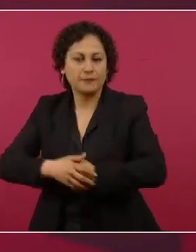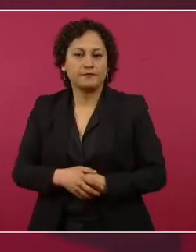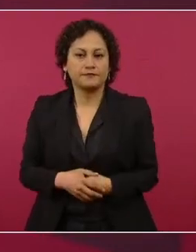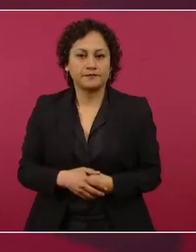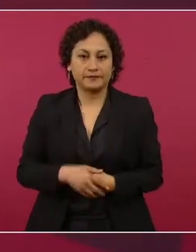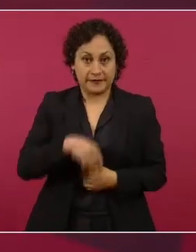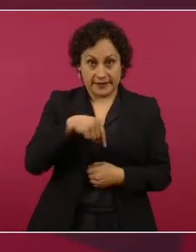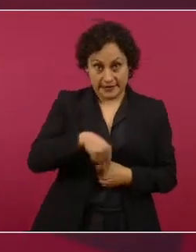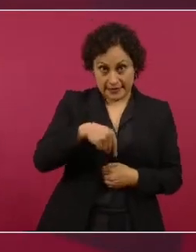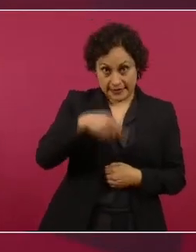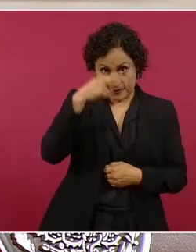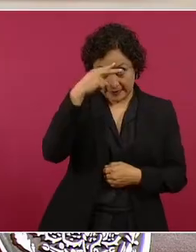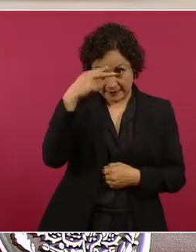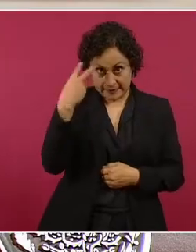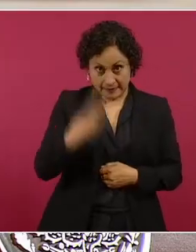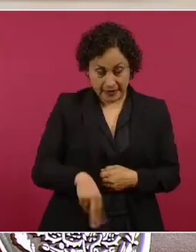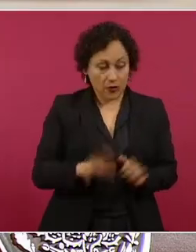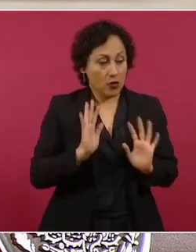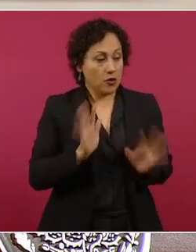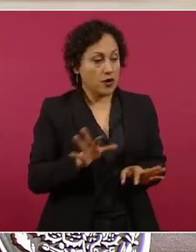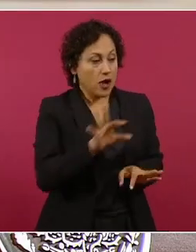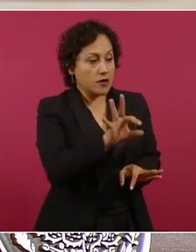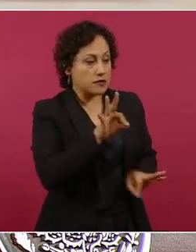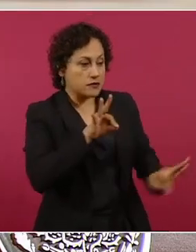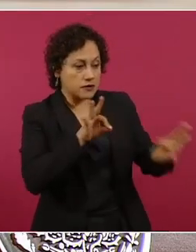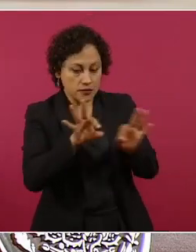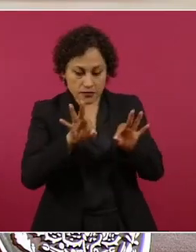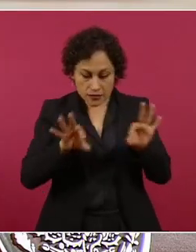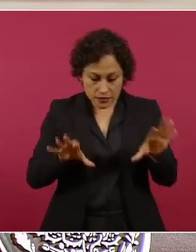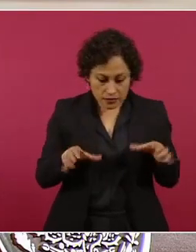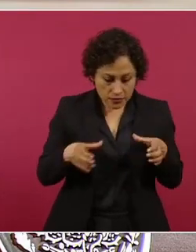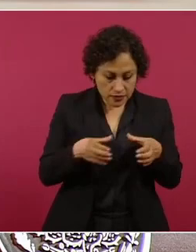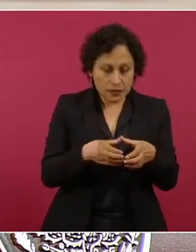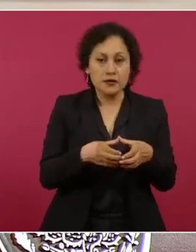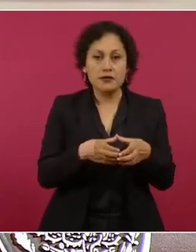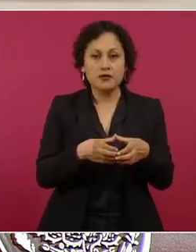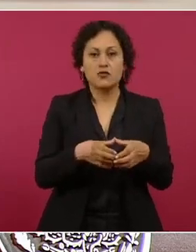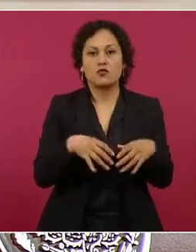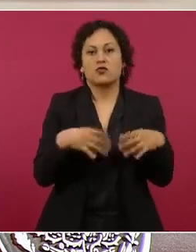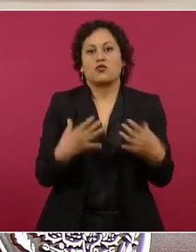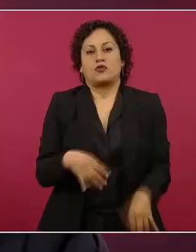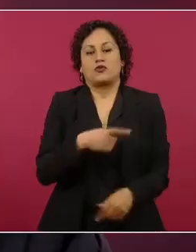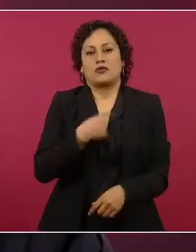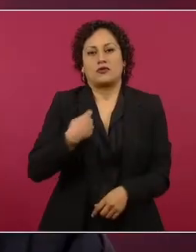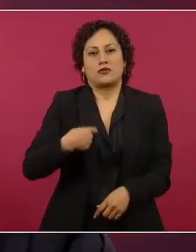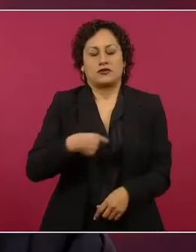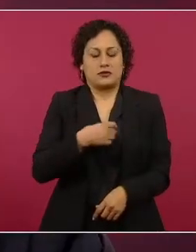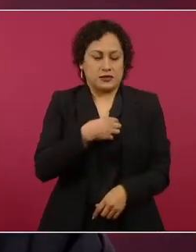México. Pues nosotros lo vimos como algo increíble, un sueño hecho realidad.